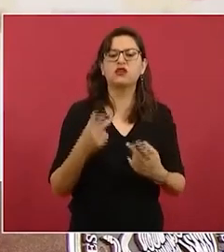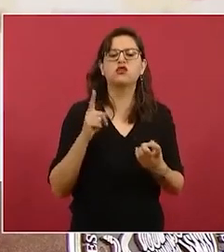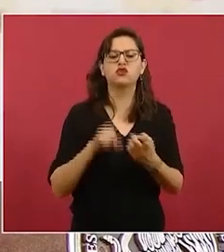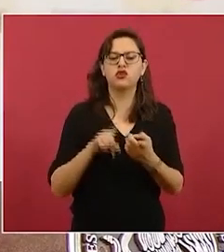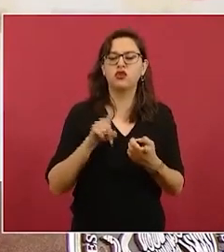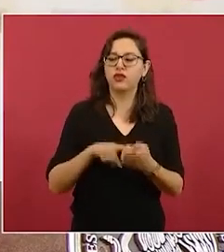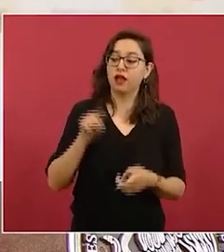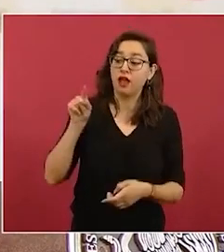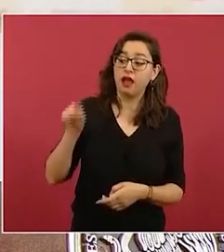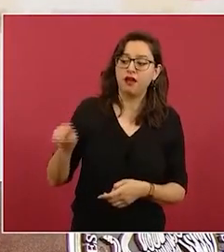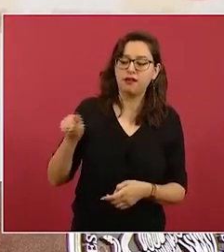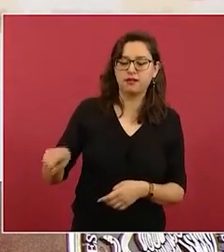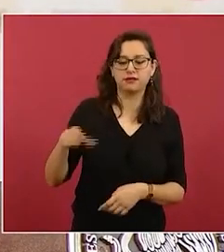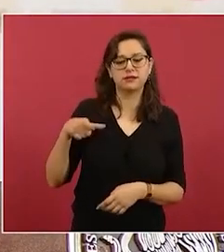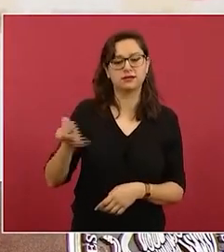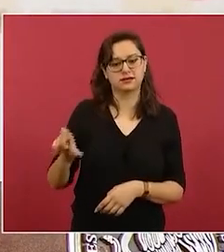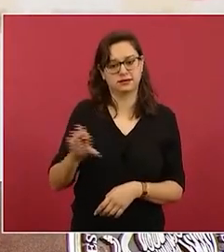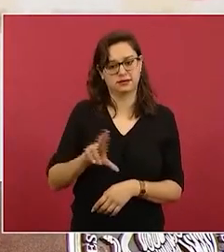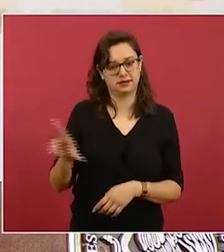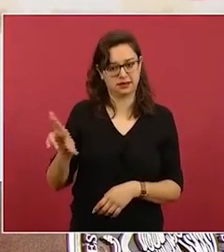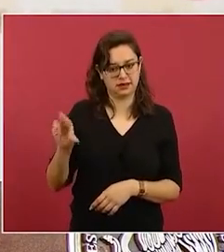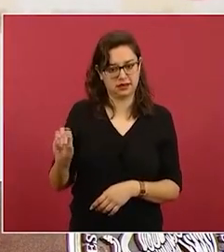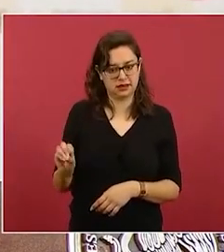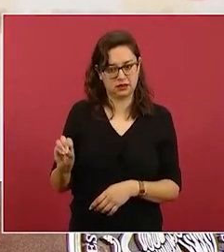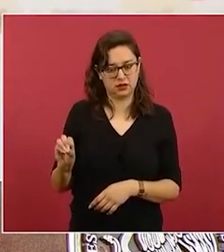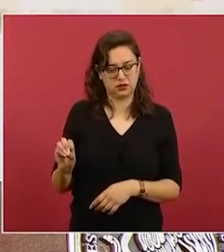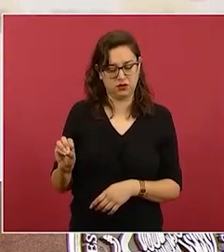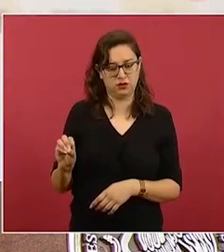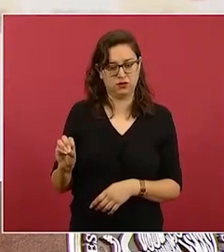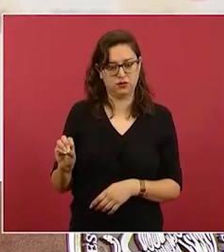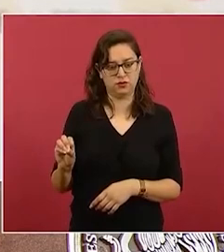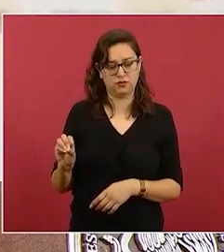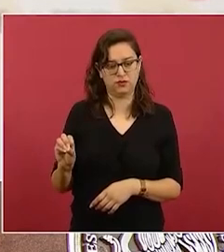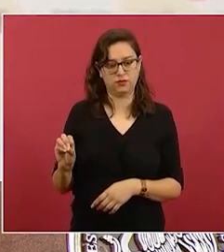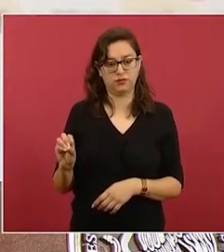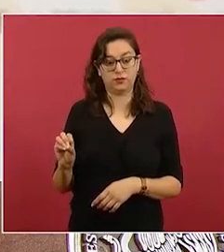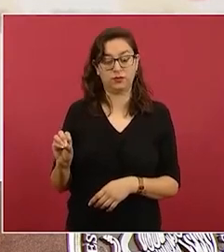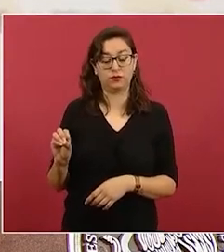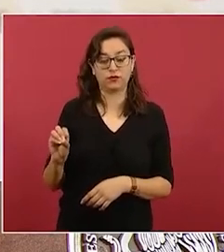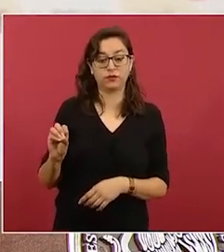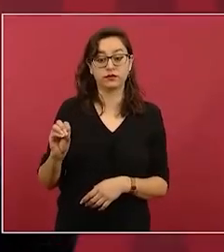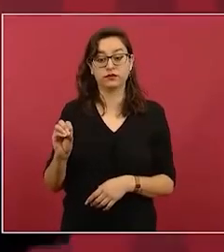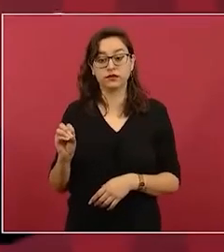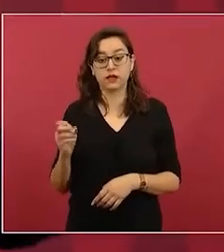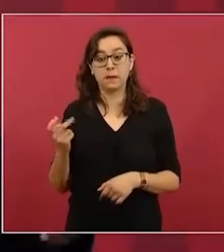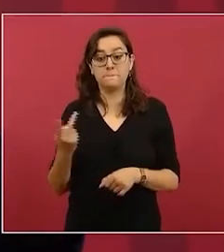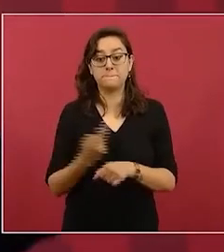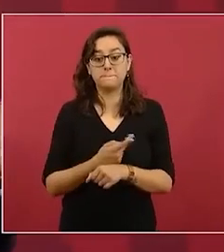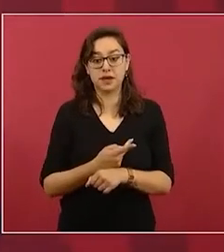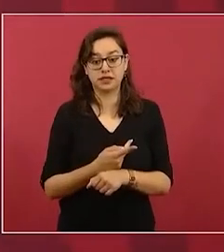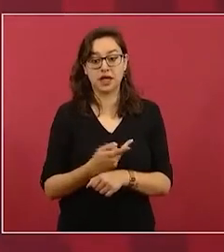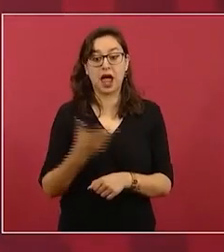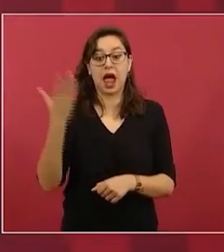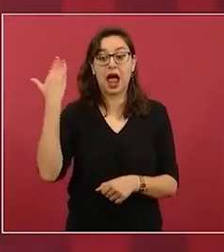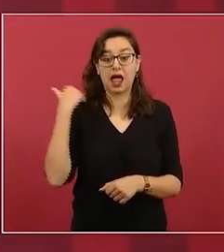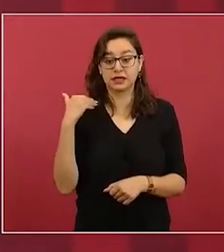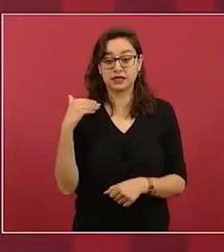Quintana Roo pertenecía el territorio a Yucatán